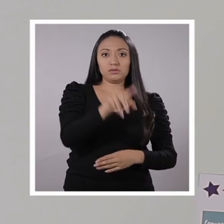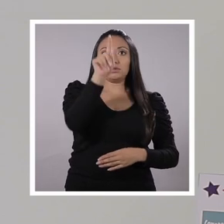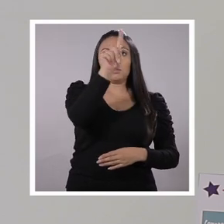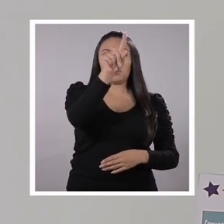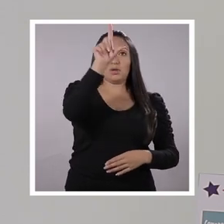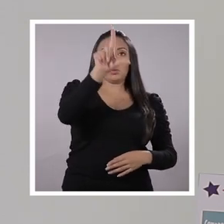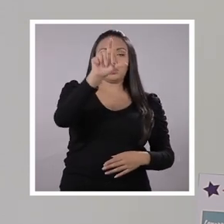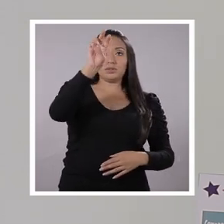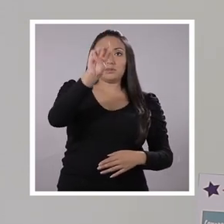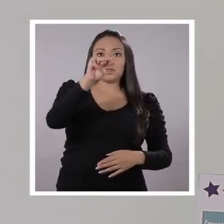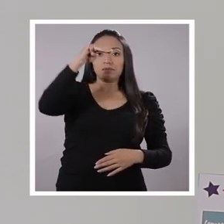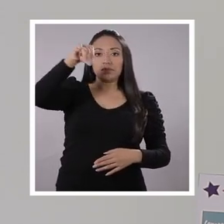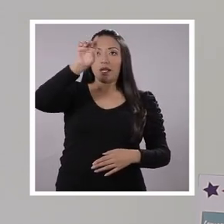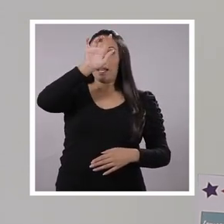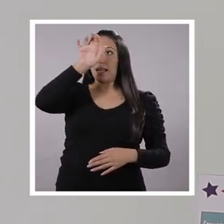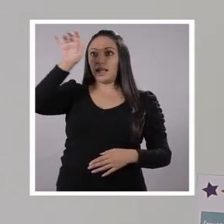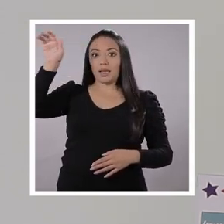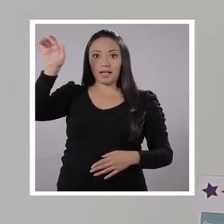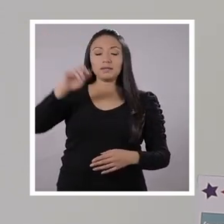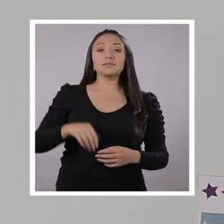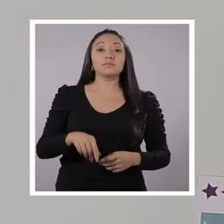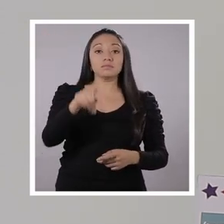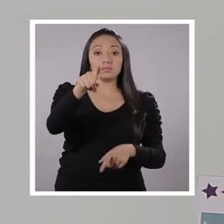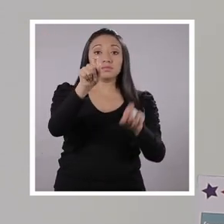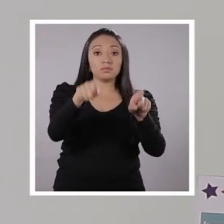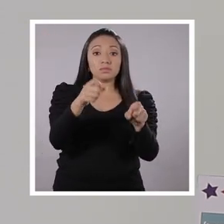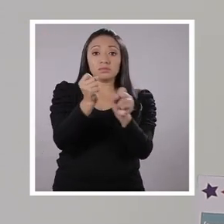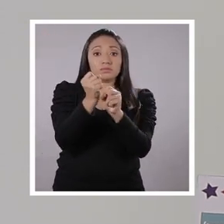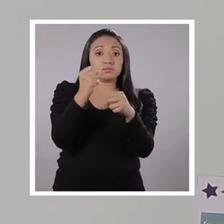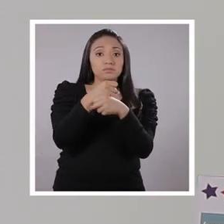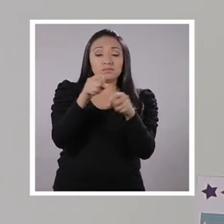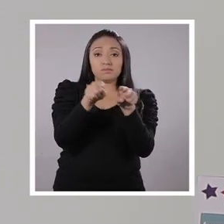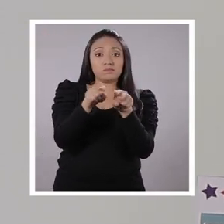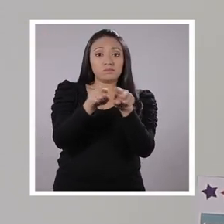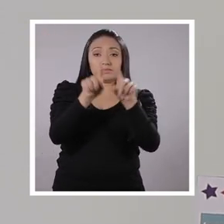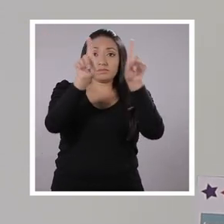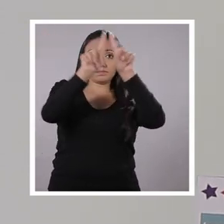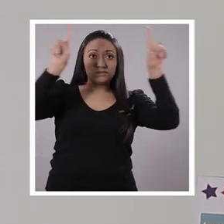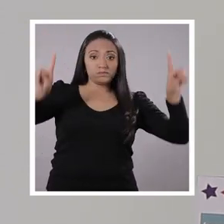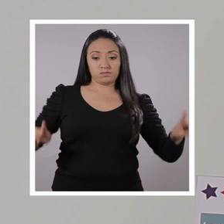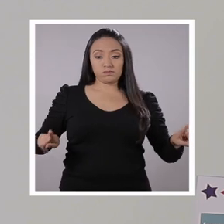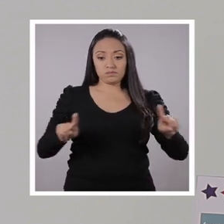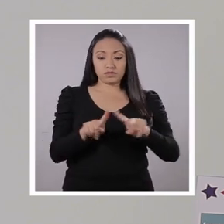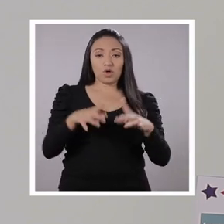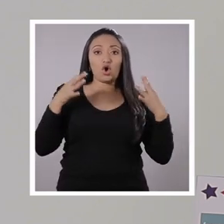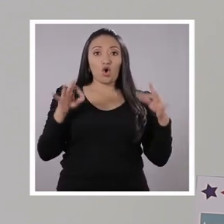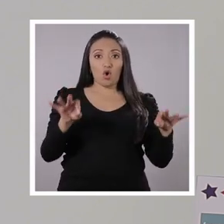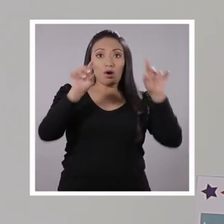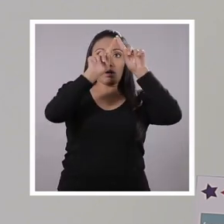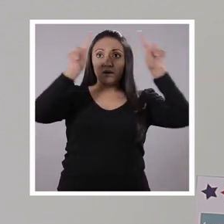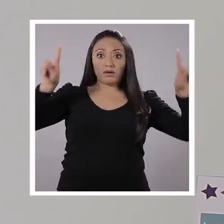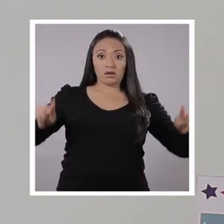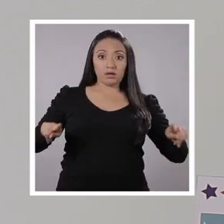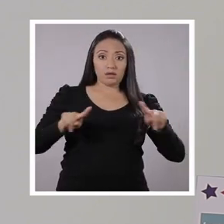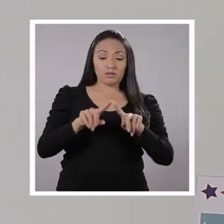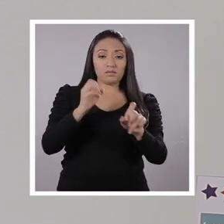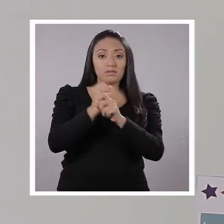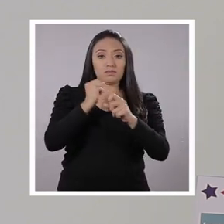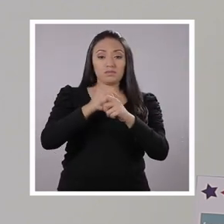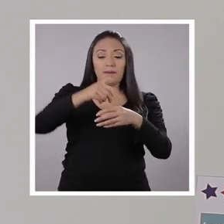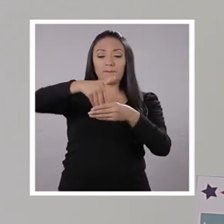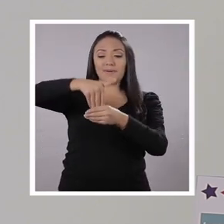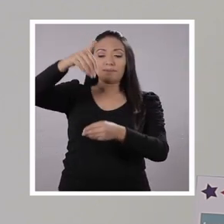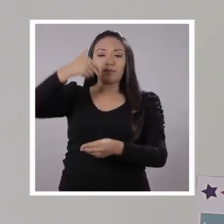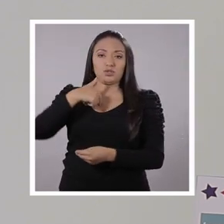Además de los días de la semana. Perfecto. Ustedes también pueden hacerlo igual. Pueden trazarlo en una cartulina, en una hoja. En este caso,